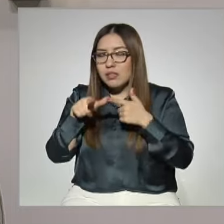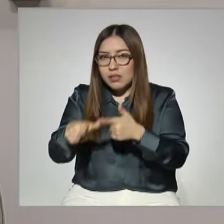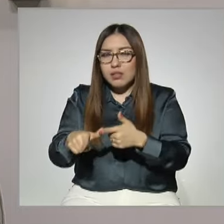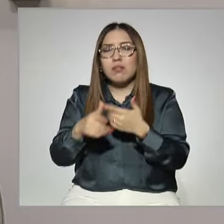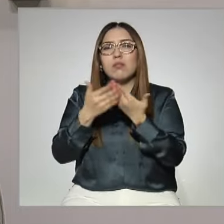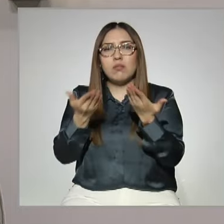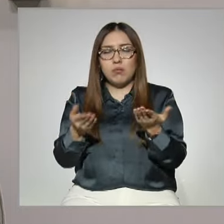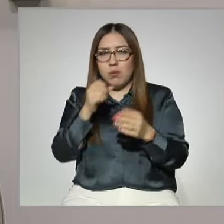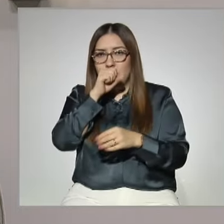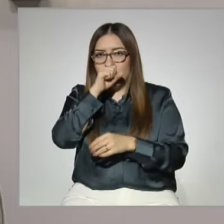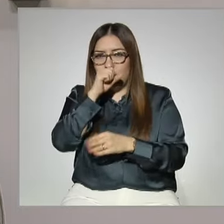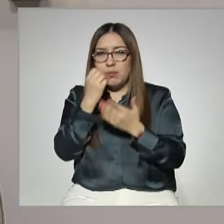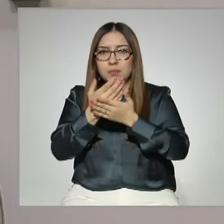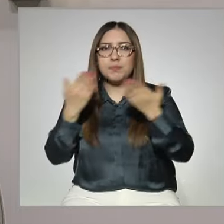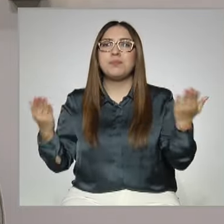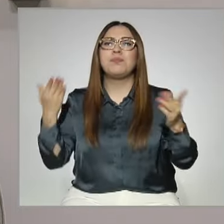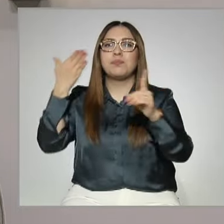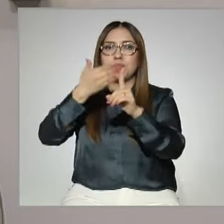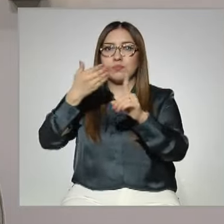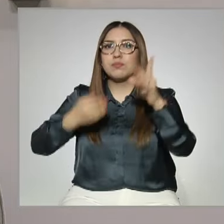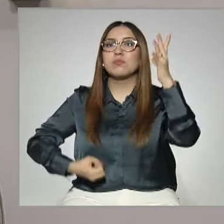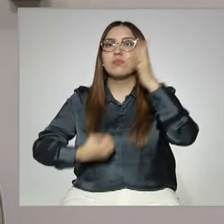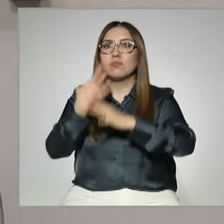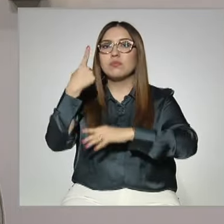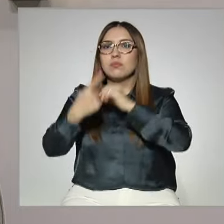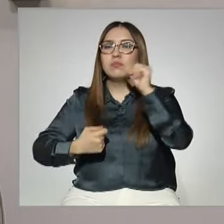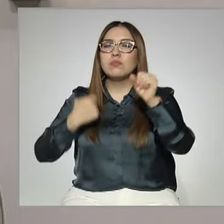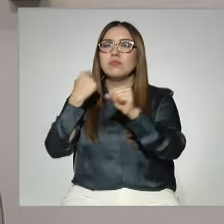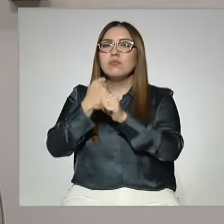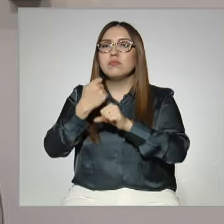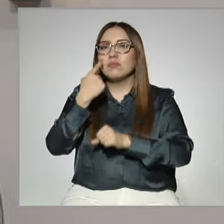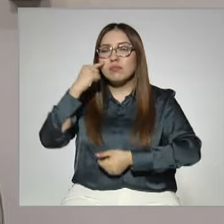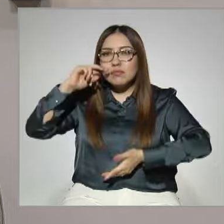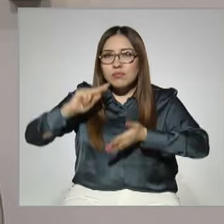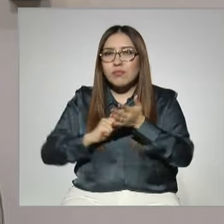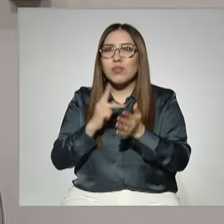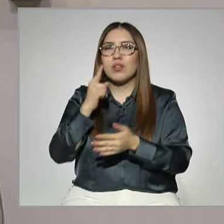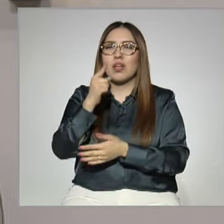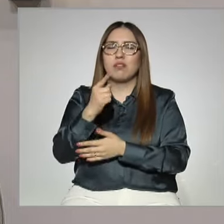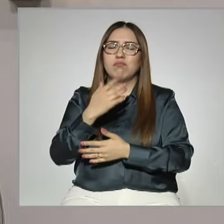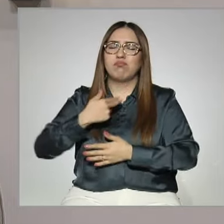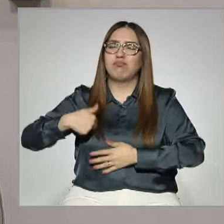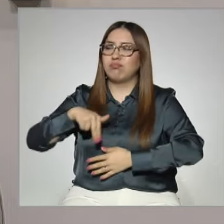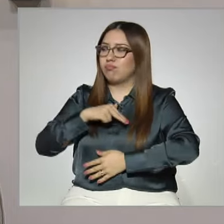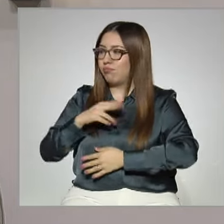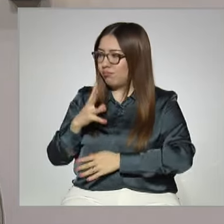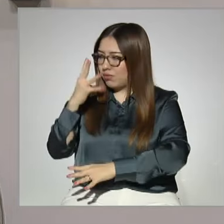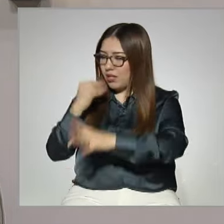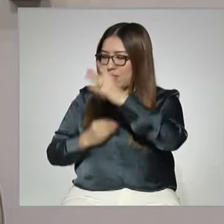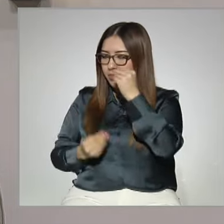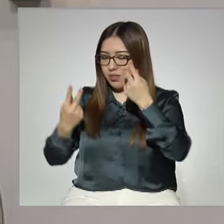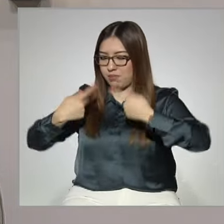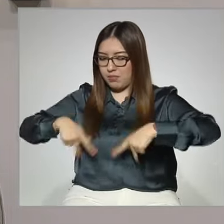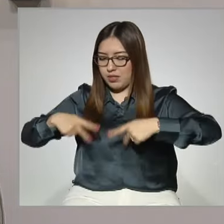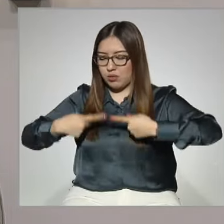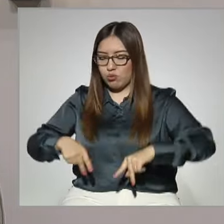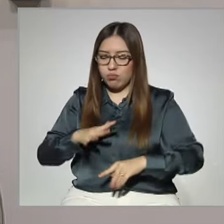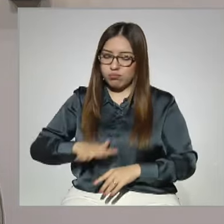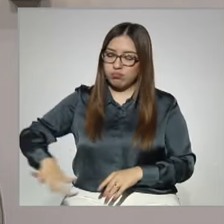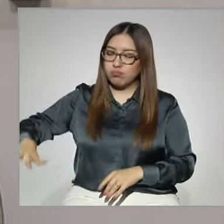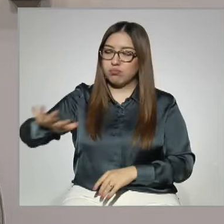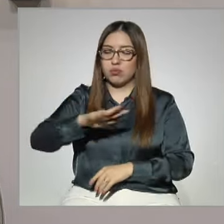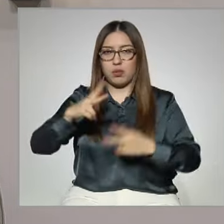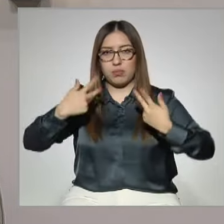propósito de nuevo año retomamos esa parte de nuestra formación como personas, como